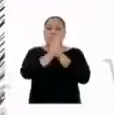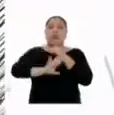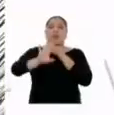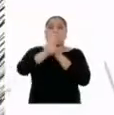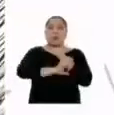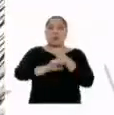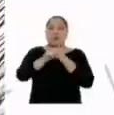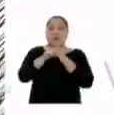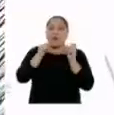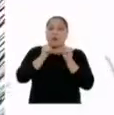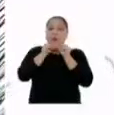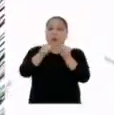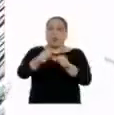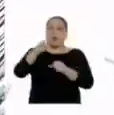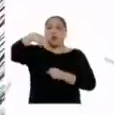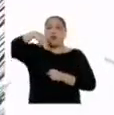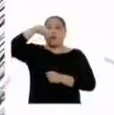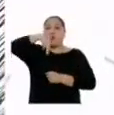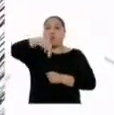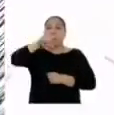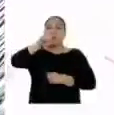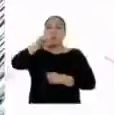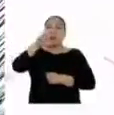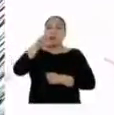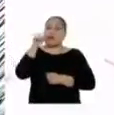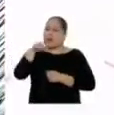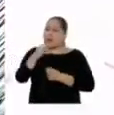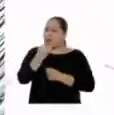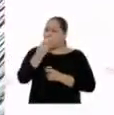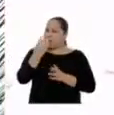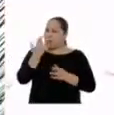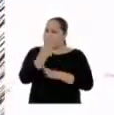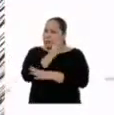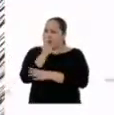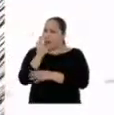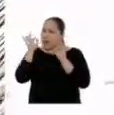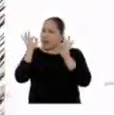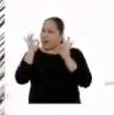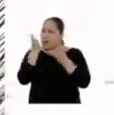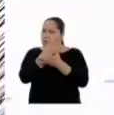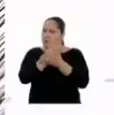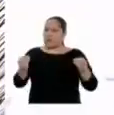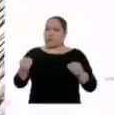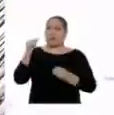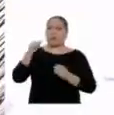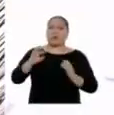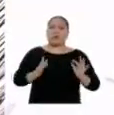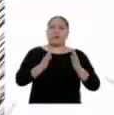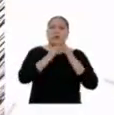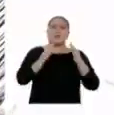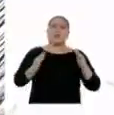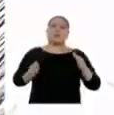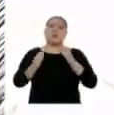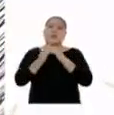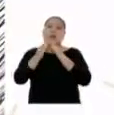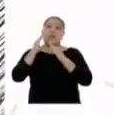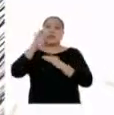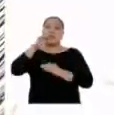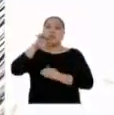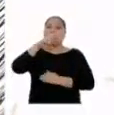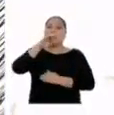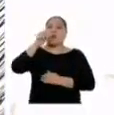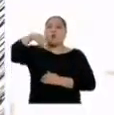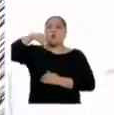conservar los manglares. ¿Hay algunas plantas ahí que están en peligro de extinción? En el Cerro de Motapé hay ocho especies de